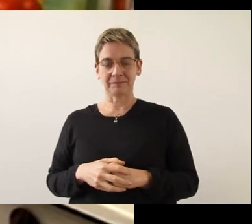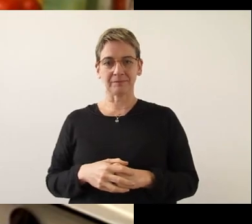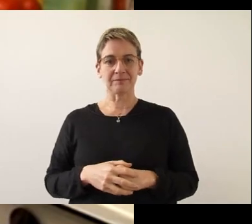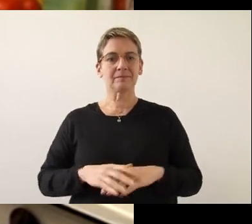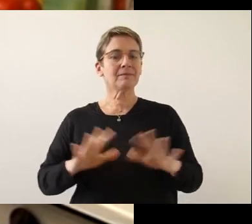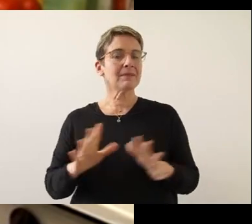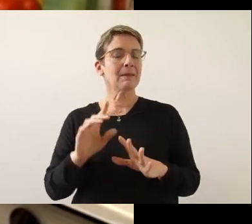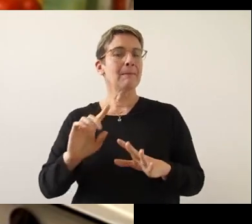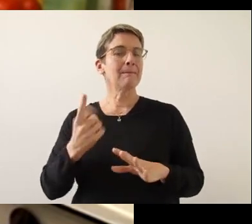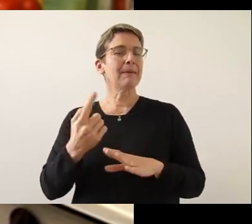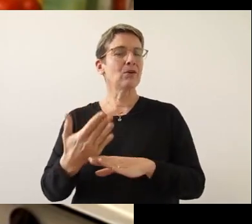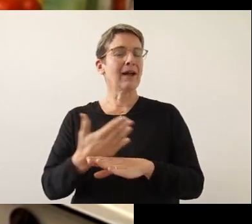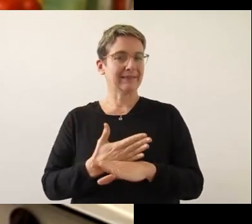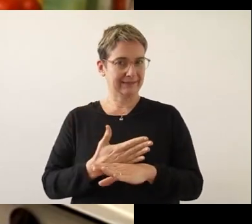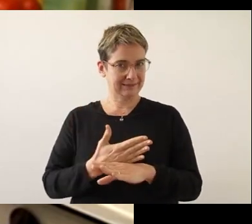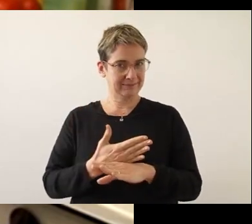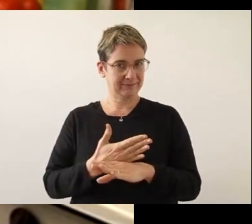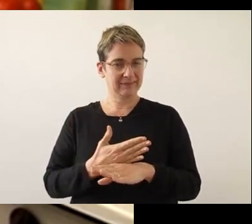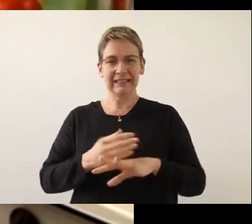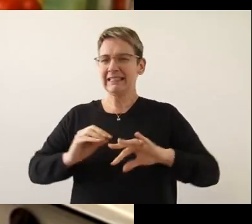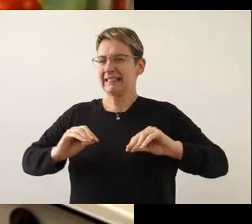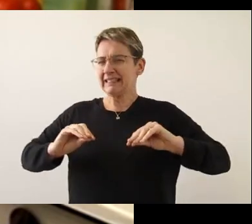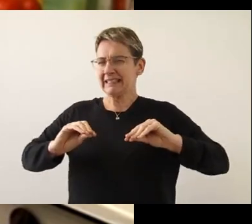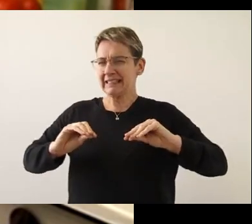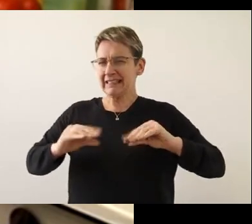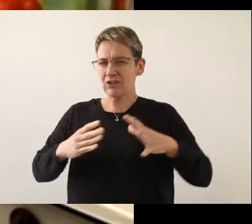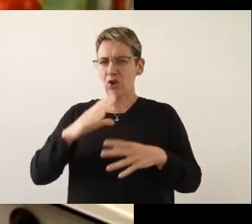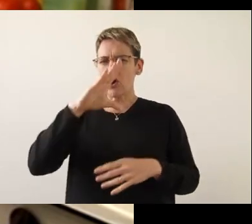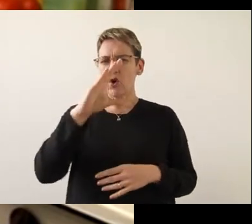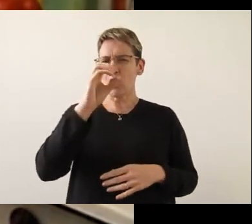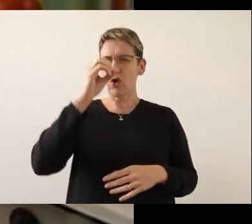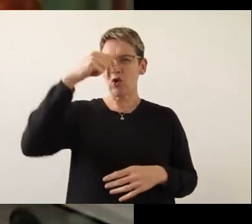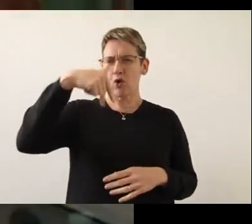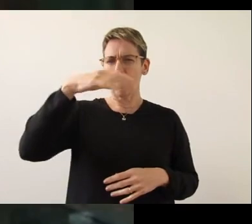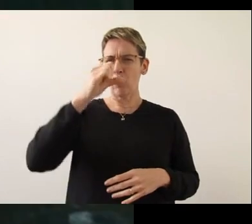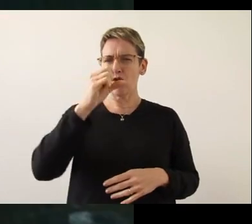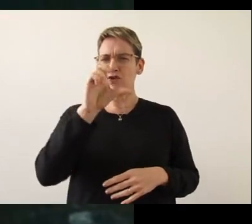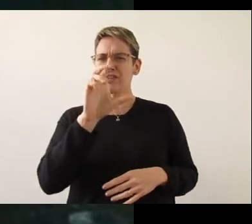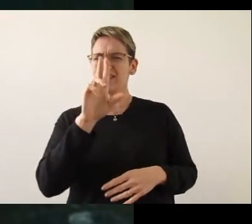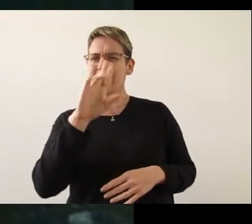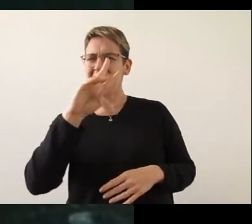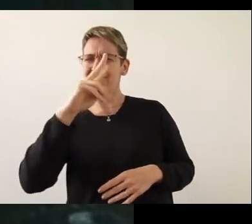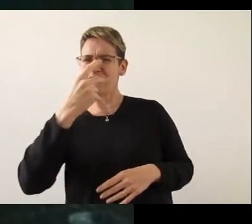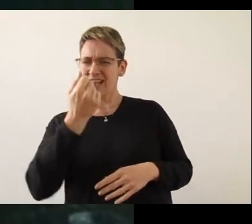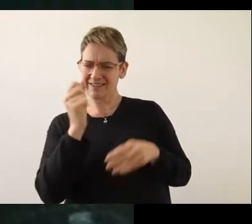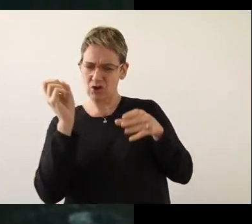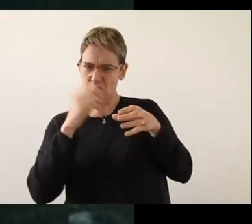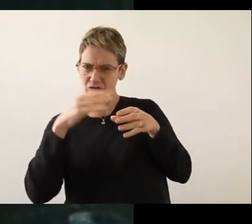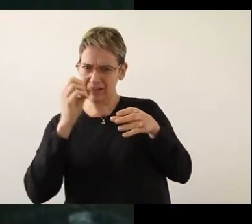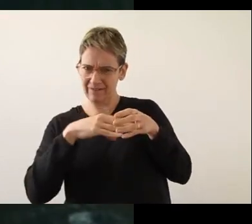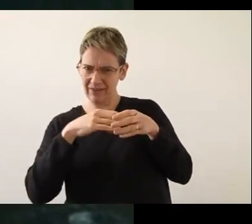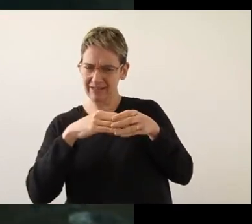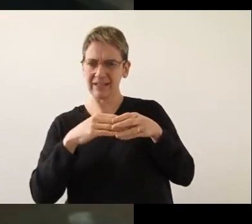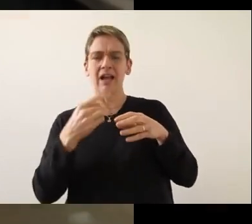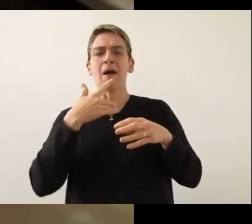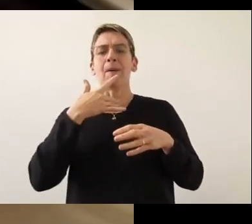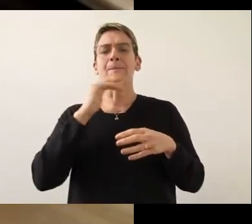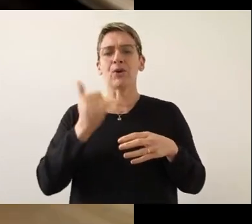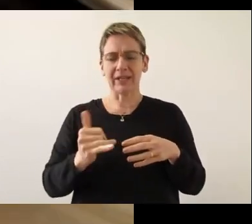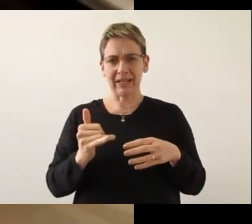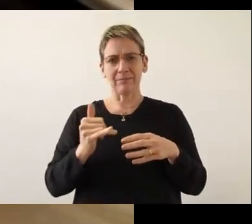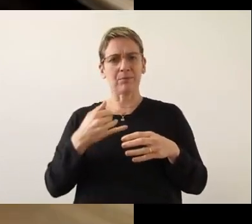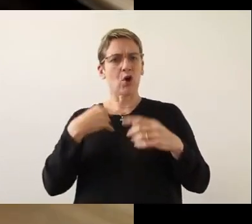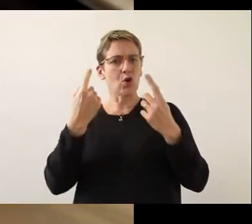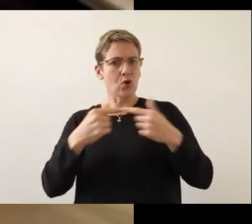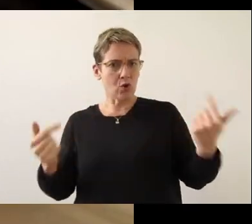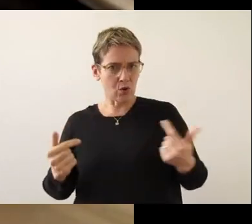Pero antes que nada, ¿qué son las conservas? Las conservas son aquellos productos que se utilizan para